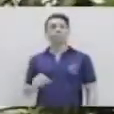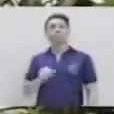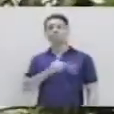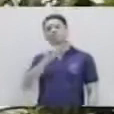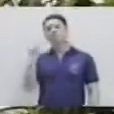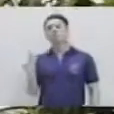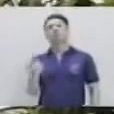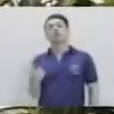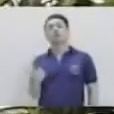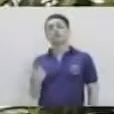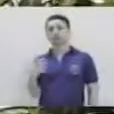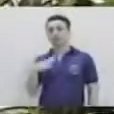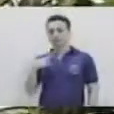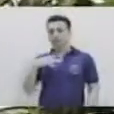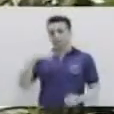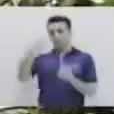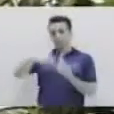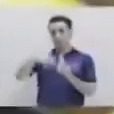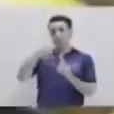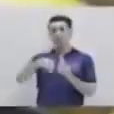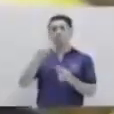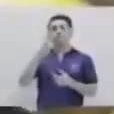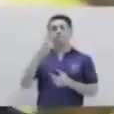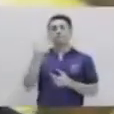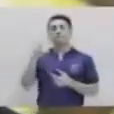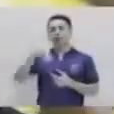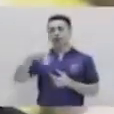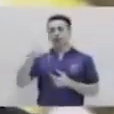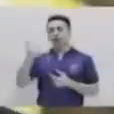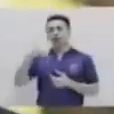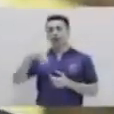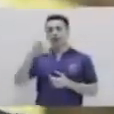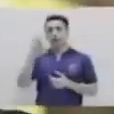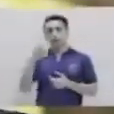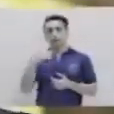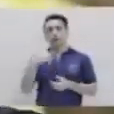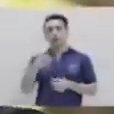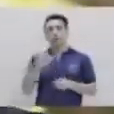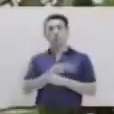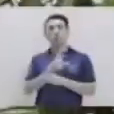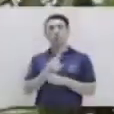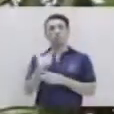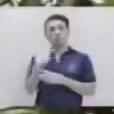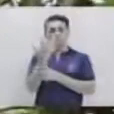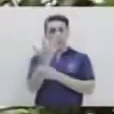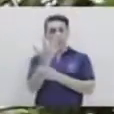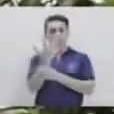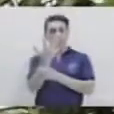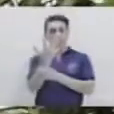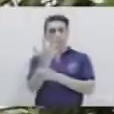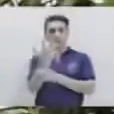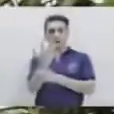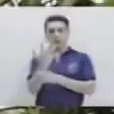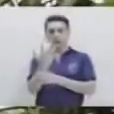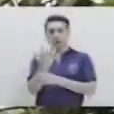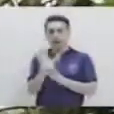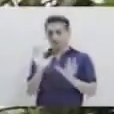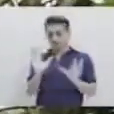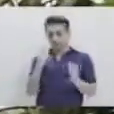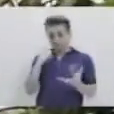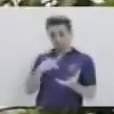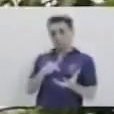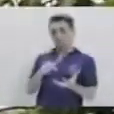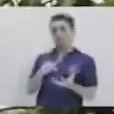Luego tenemos el banano. ¿Sí? El banano utilizamos la mano que no es dominante y la dejamos